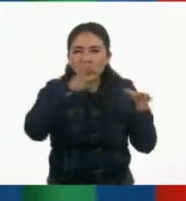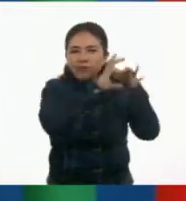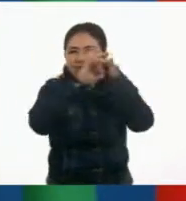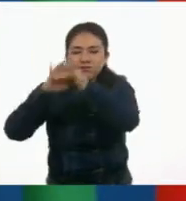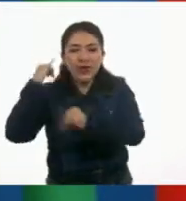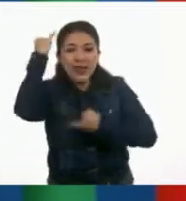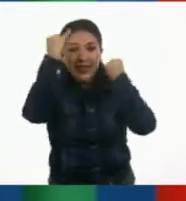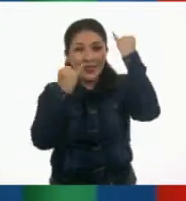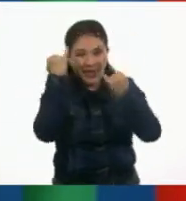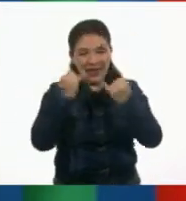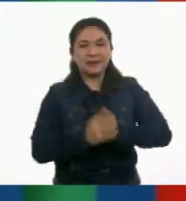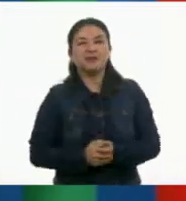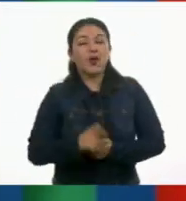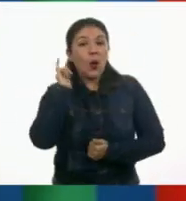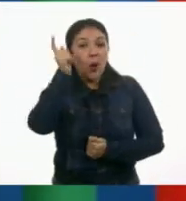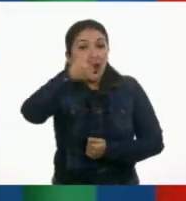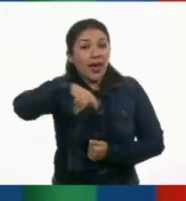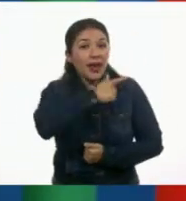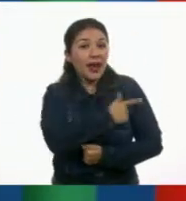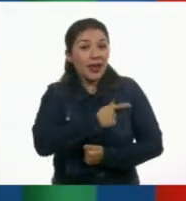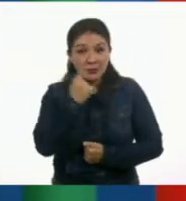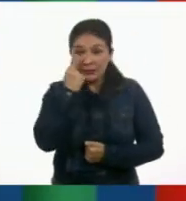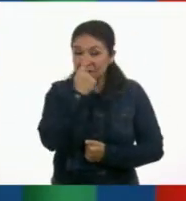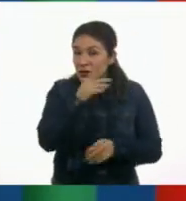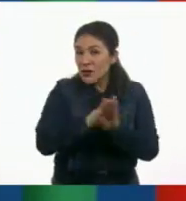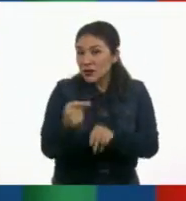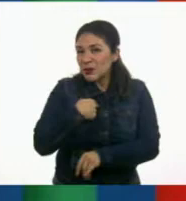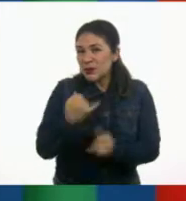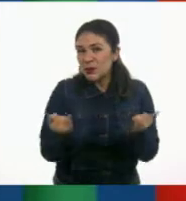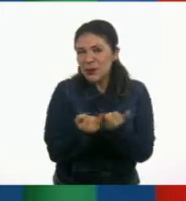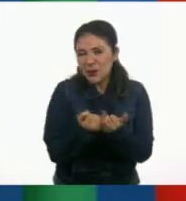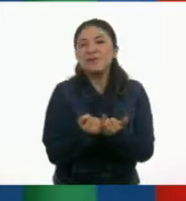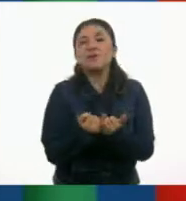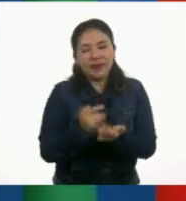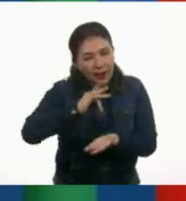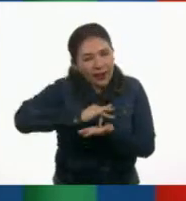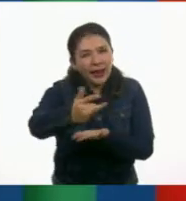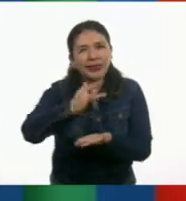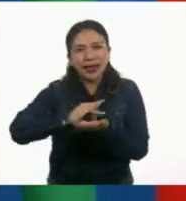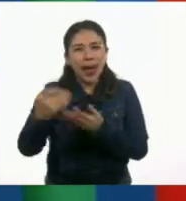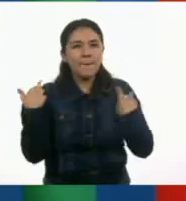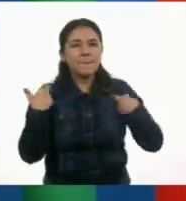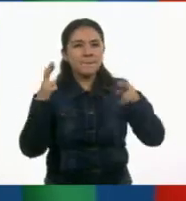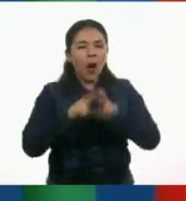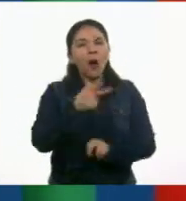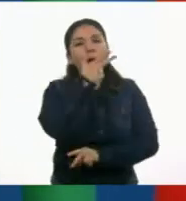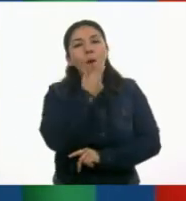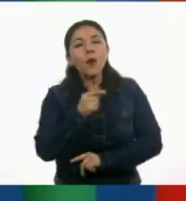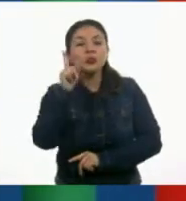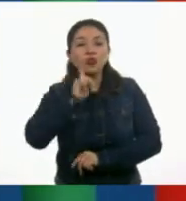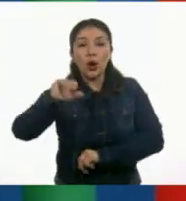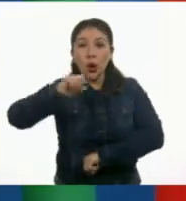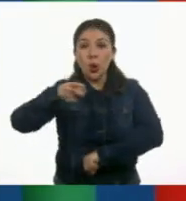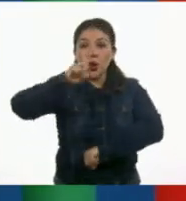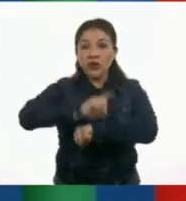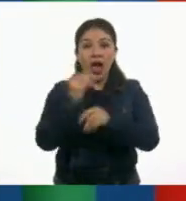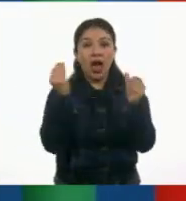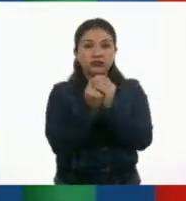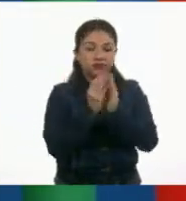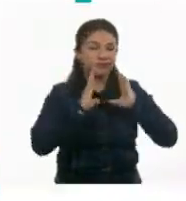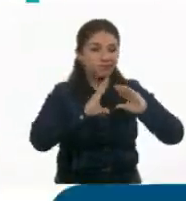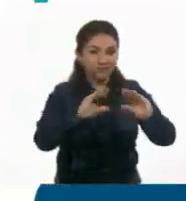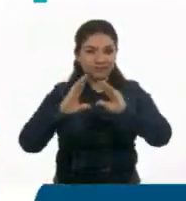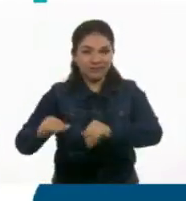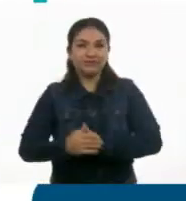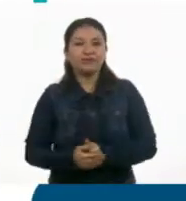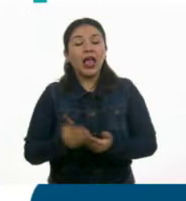textos. Espero que lo hayan disfrutado tanto como nosotros. Agradecemos a los maestros y maestras que nos acompañaron el día